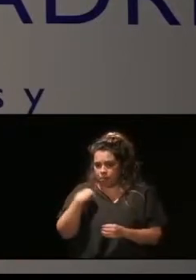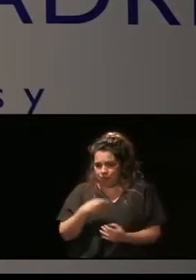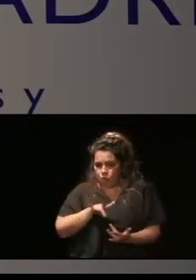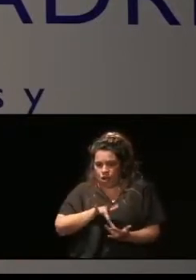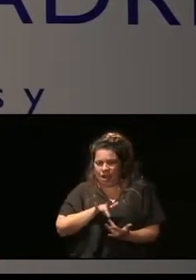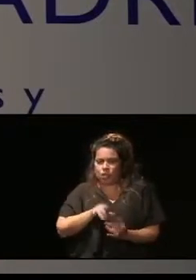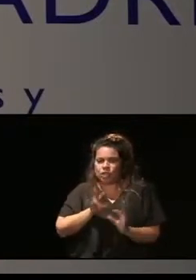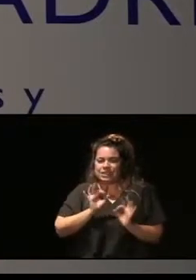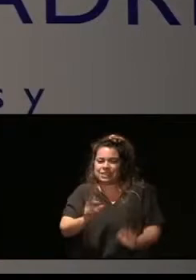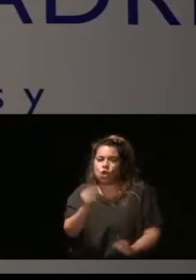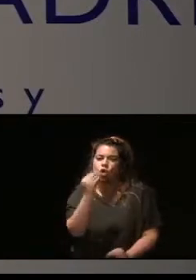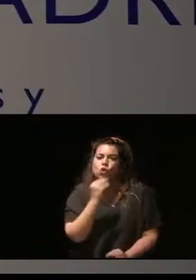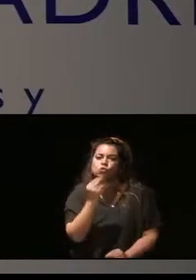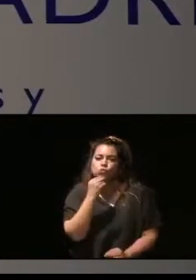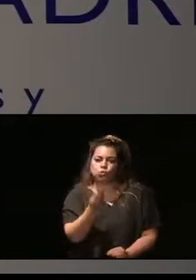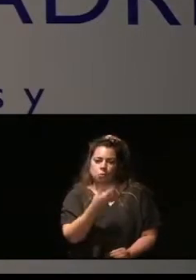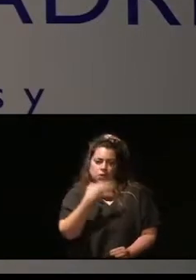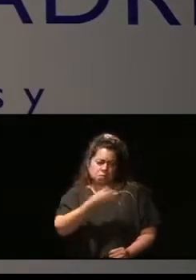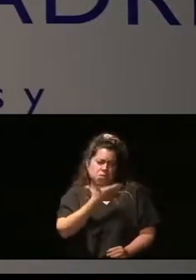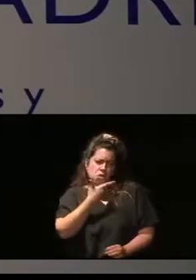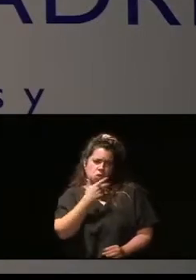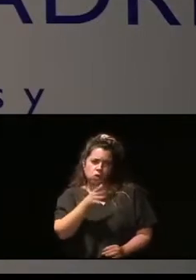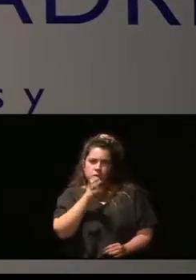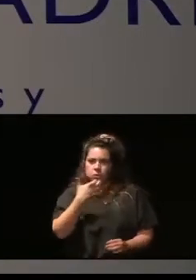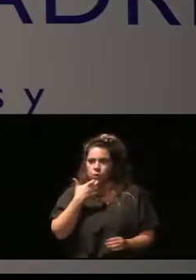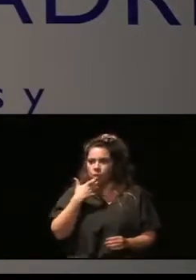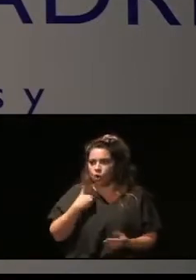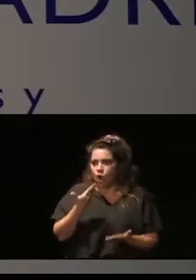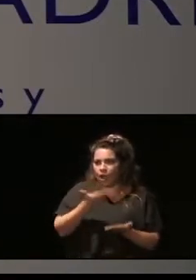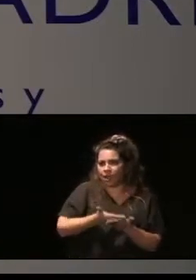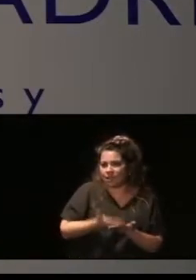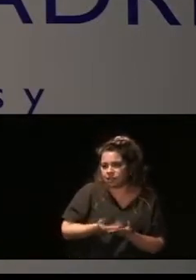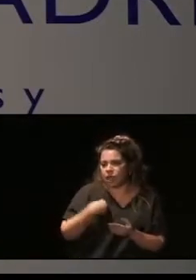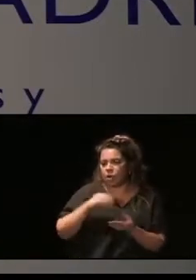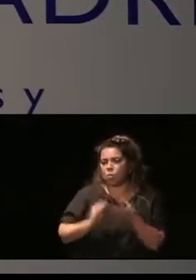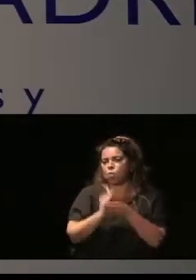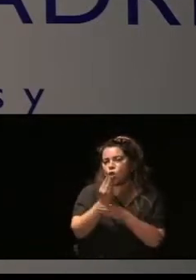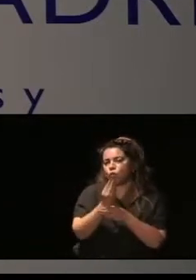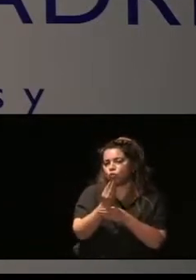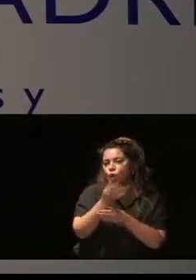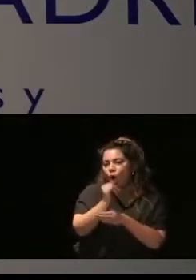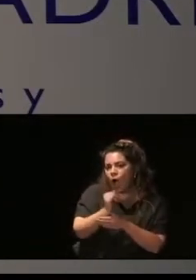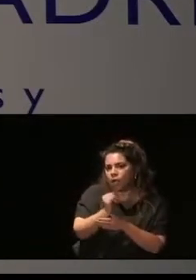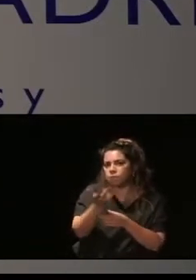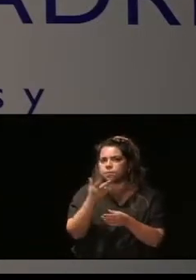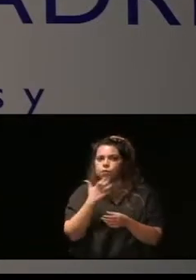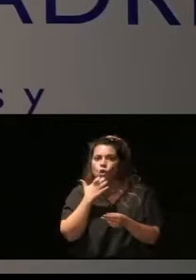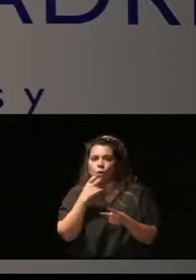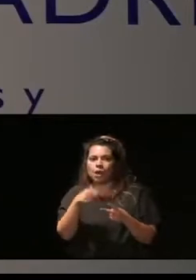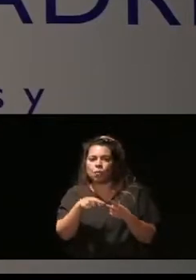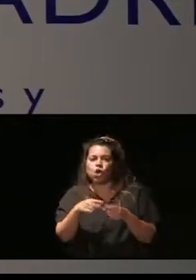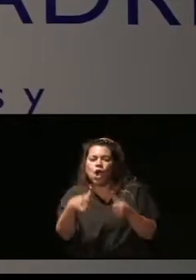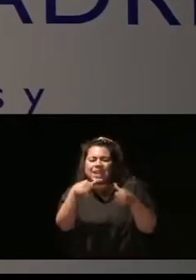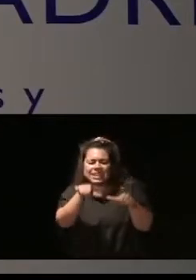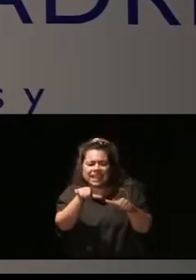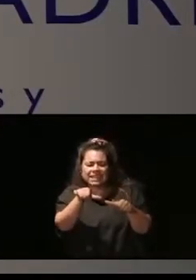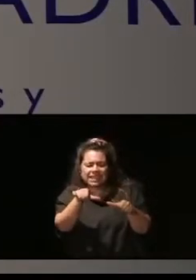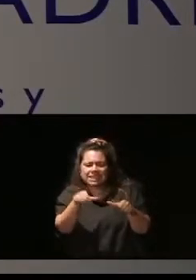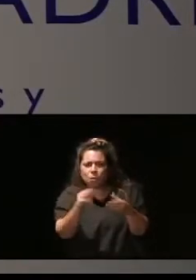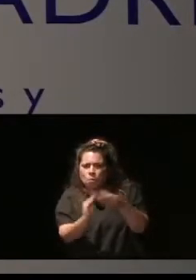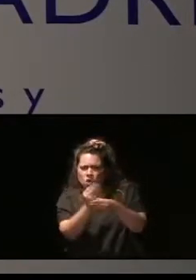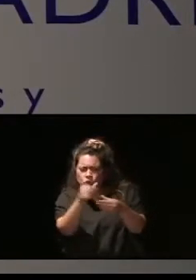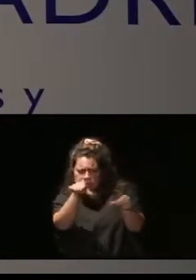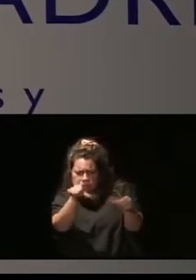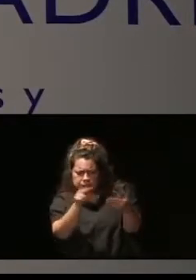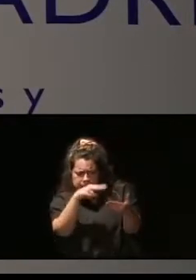de consumo. Por ejemplo, pues el plazo de garantía que tiene un producto, cómo saber leer las etiquetas que tienen los productos,